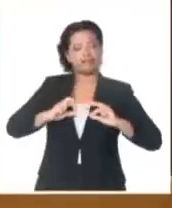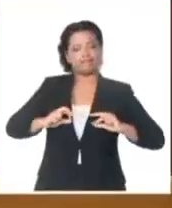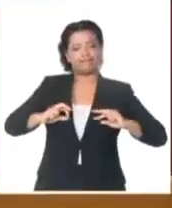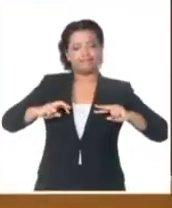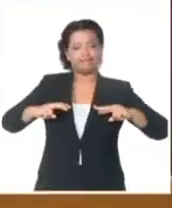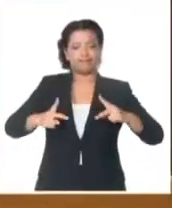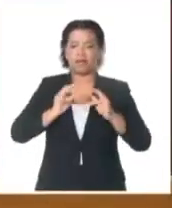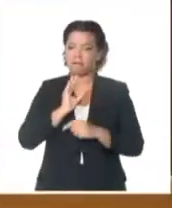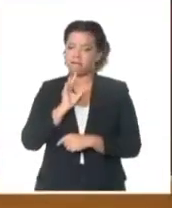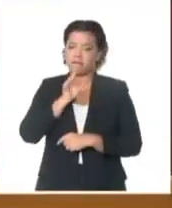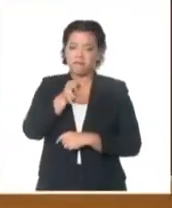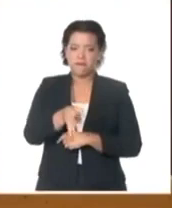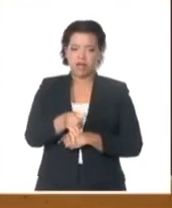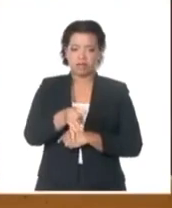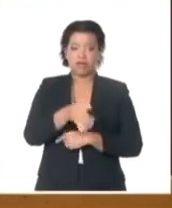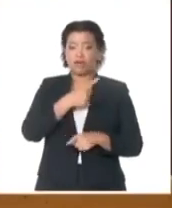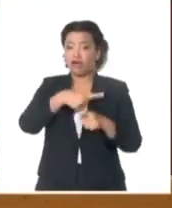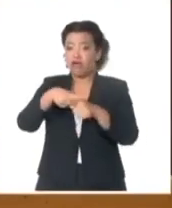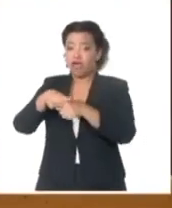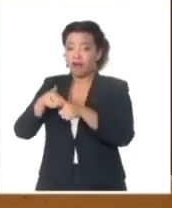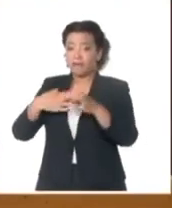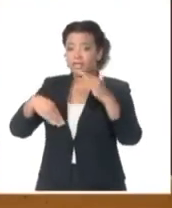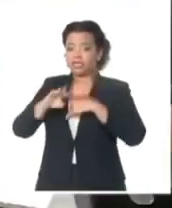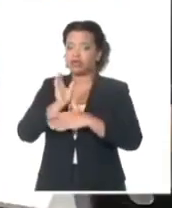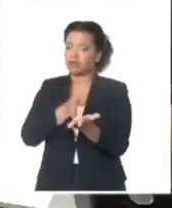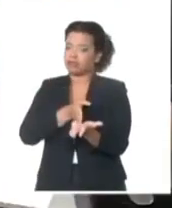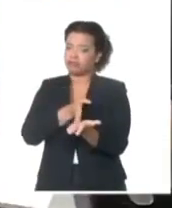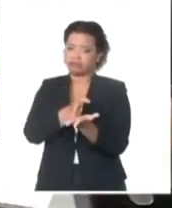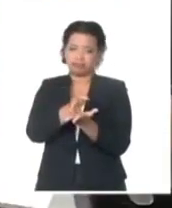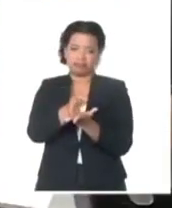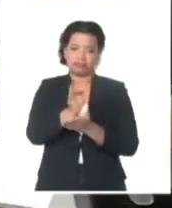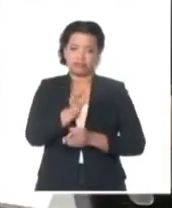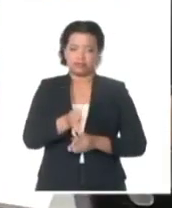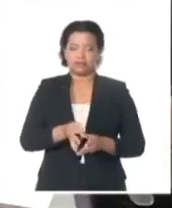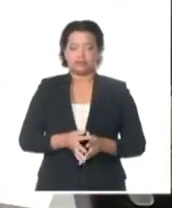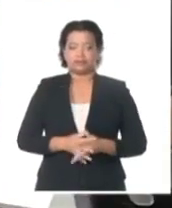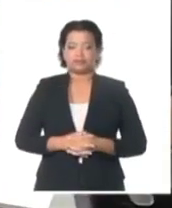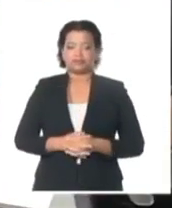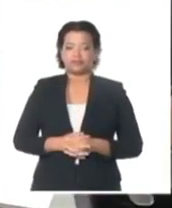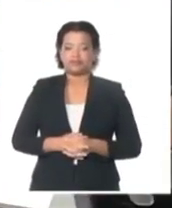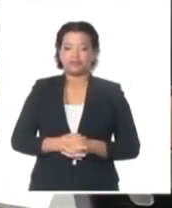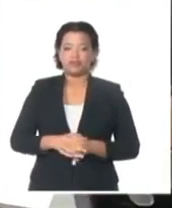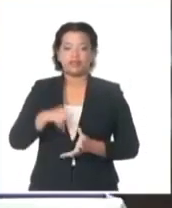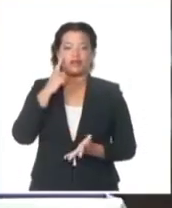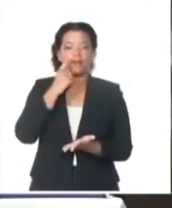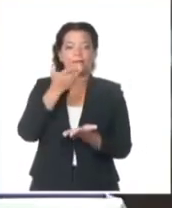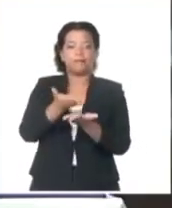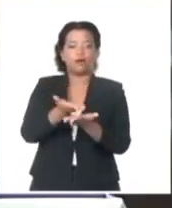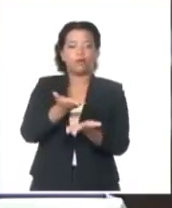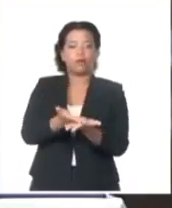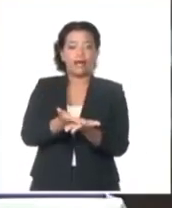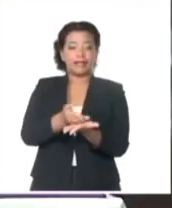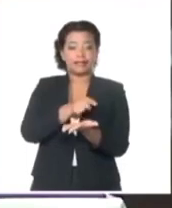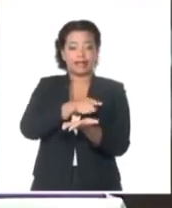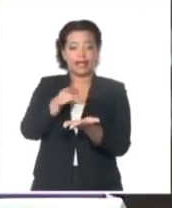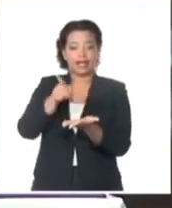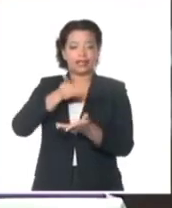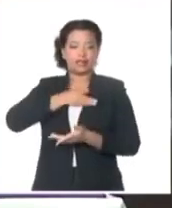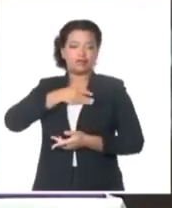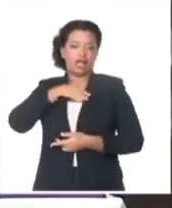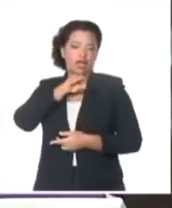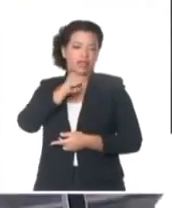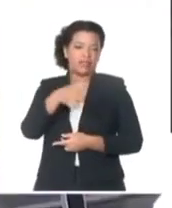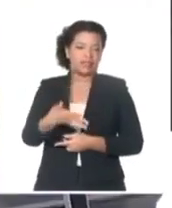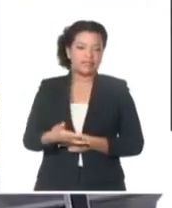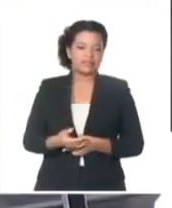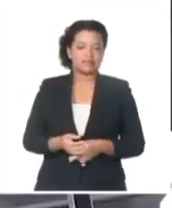al resto de los actuales ministros. Tras la propuesta, el criterio de diputados. Es el